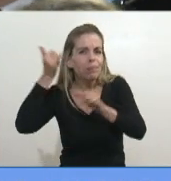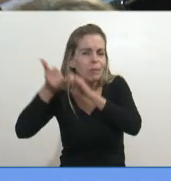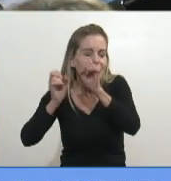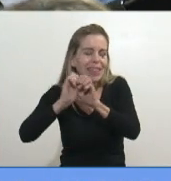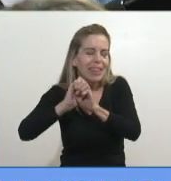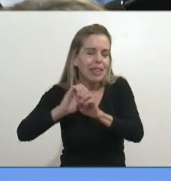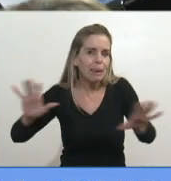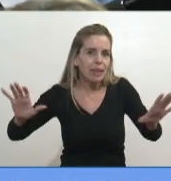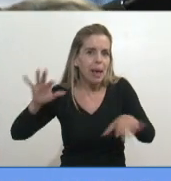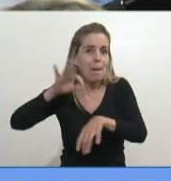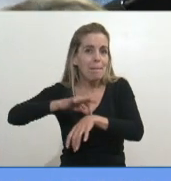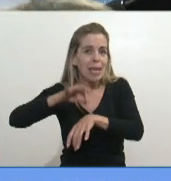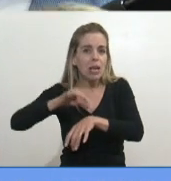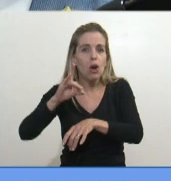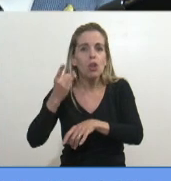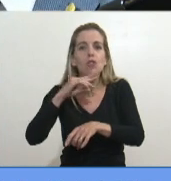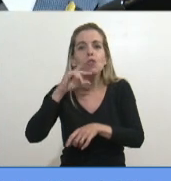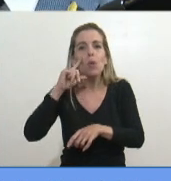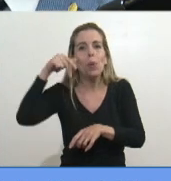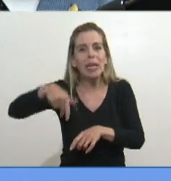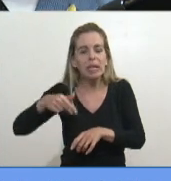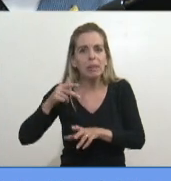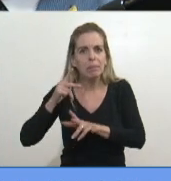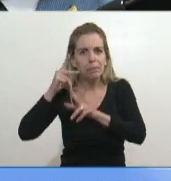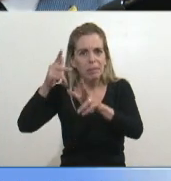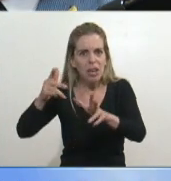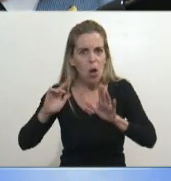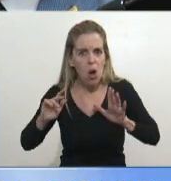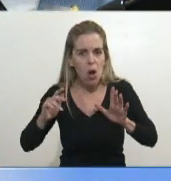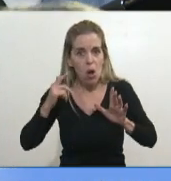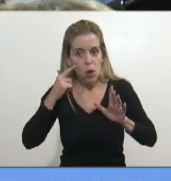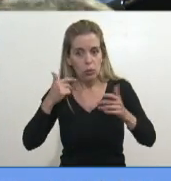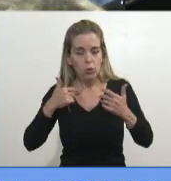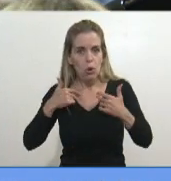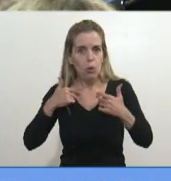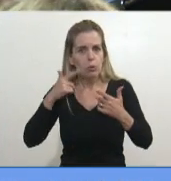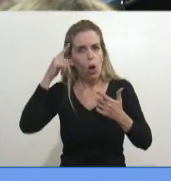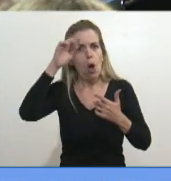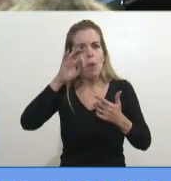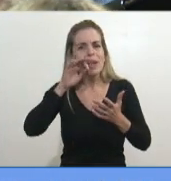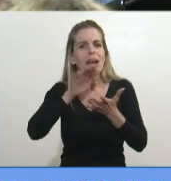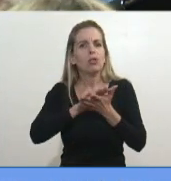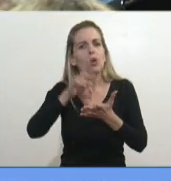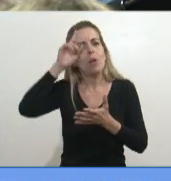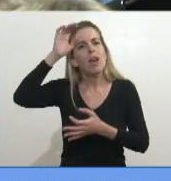El doctor Dubín dice, yo no me animo a opinar sobre el fallo de la corte.